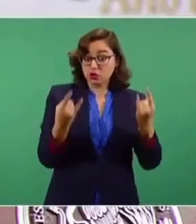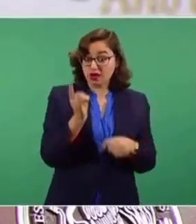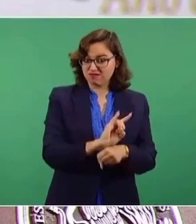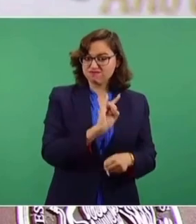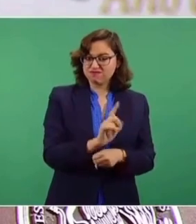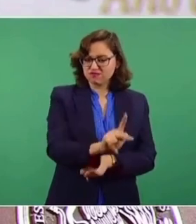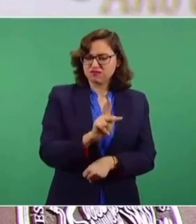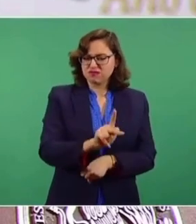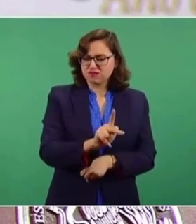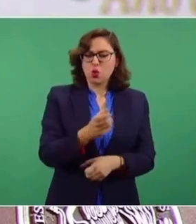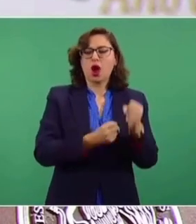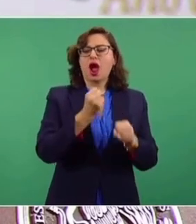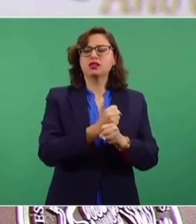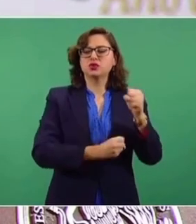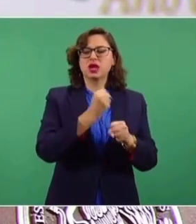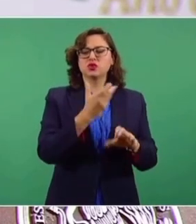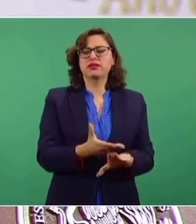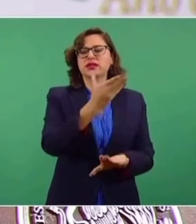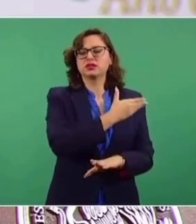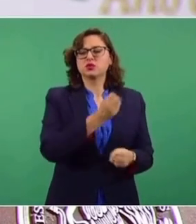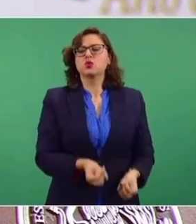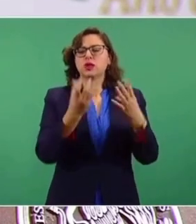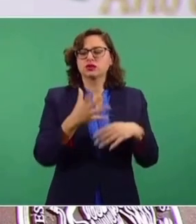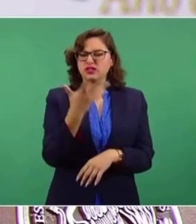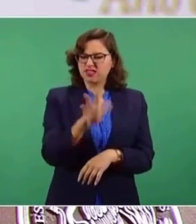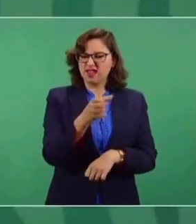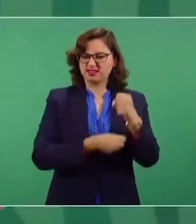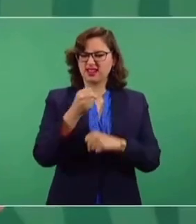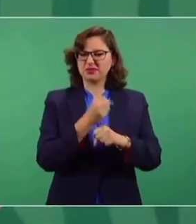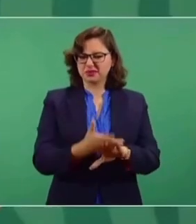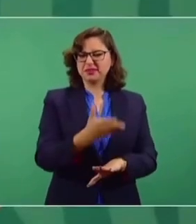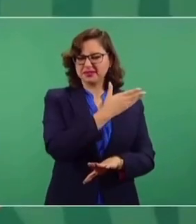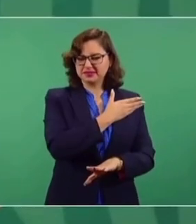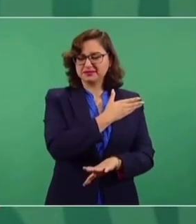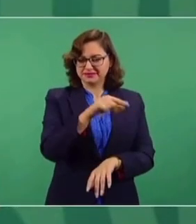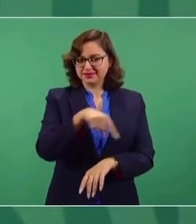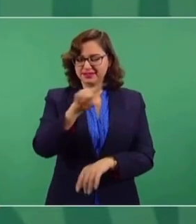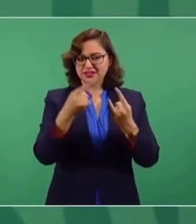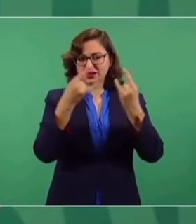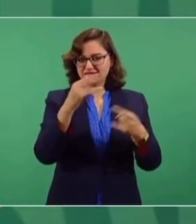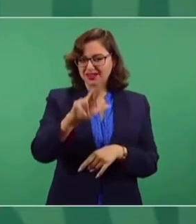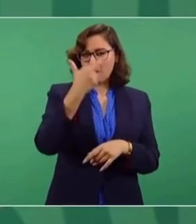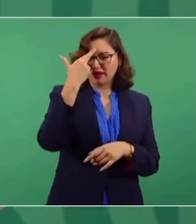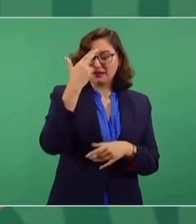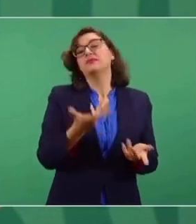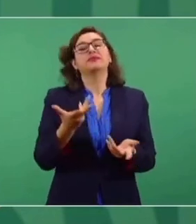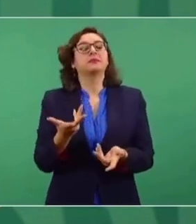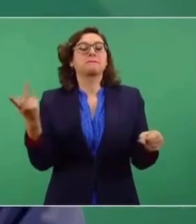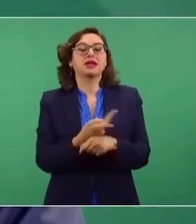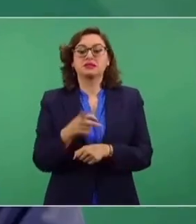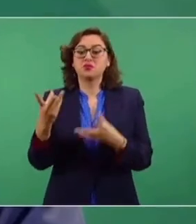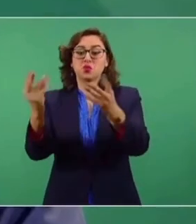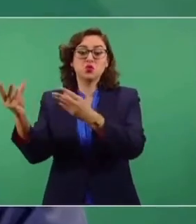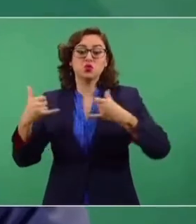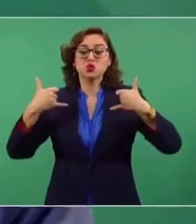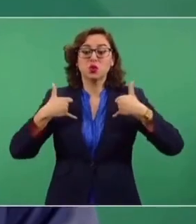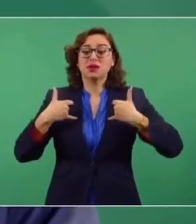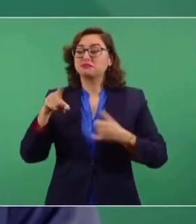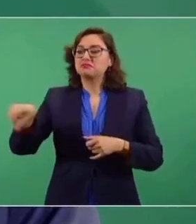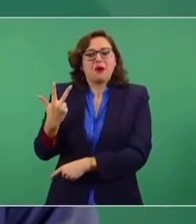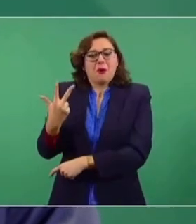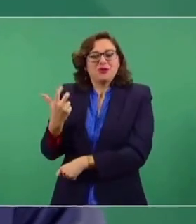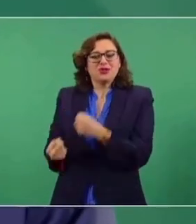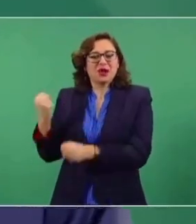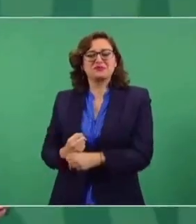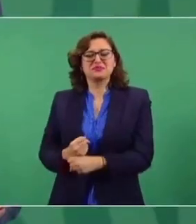hace ¿cuántos años? Como 10 años. Entonces, el joven que hoy tiene 18 años tenía ocho